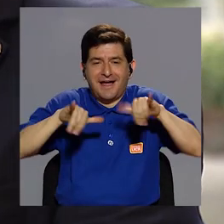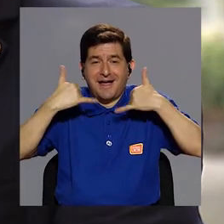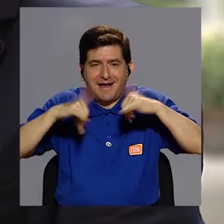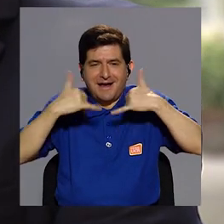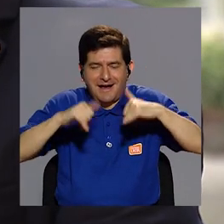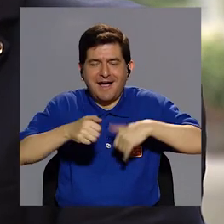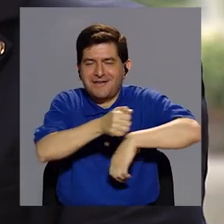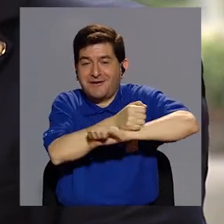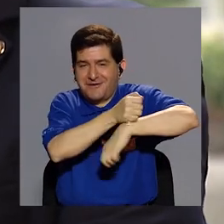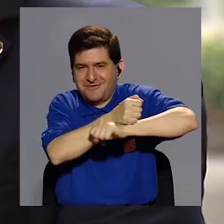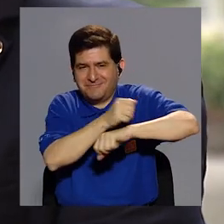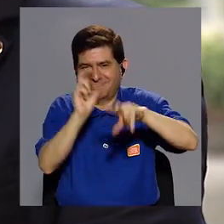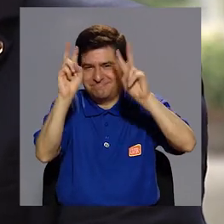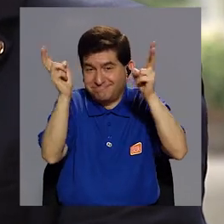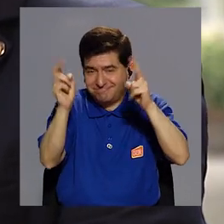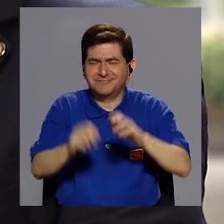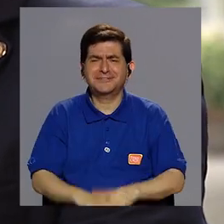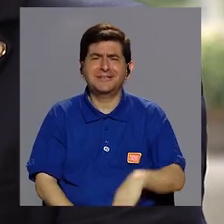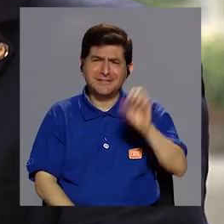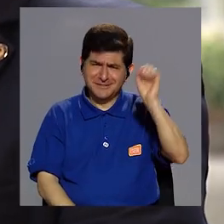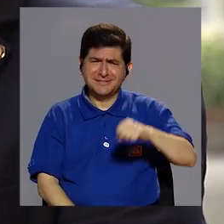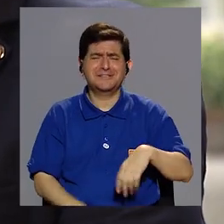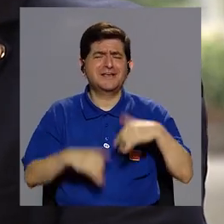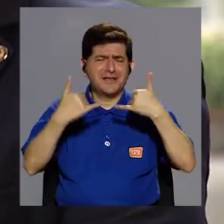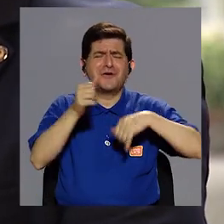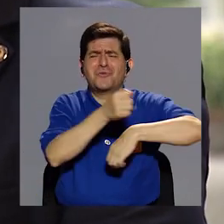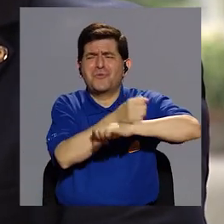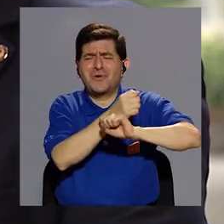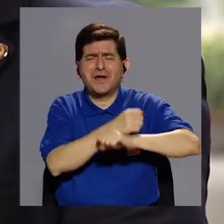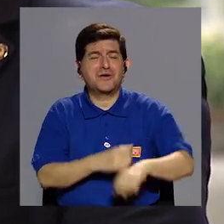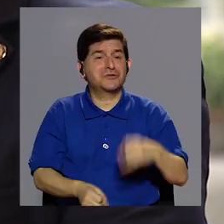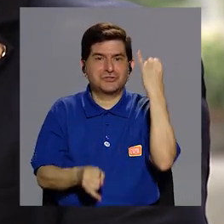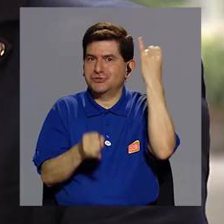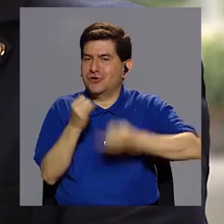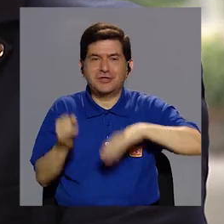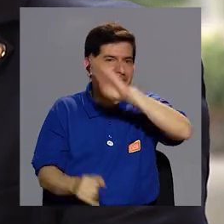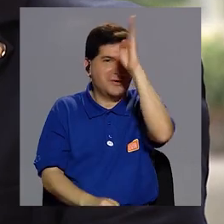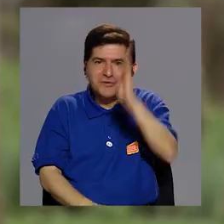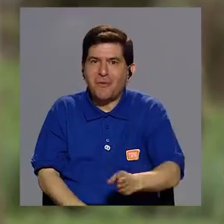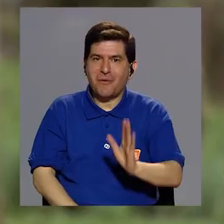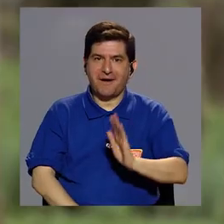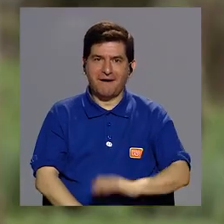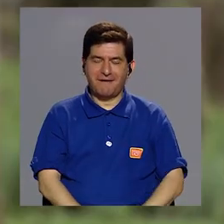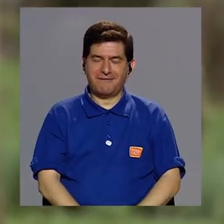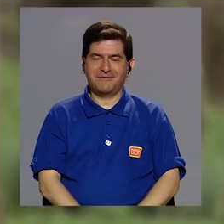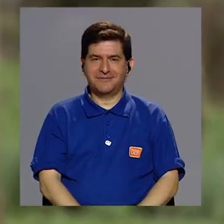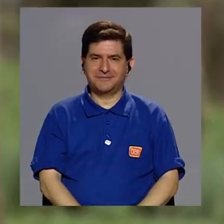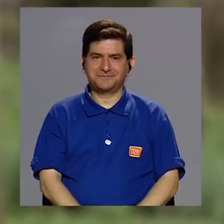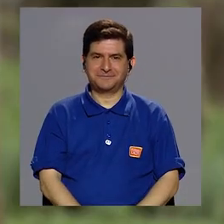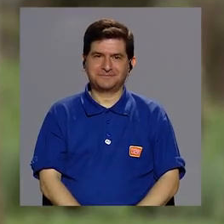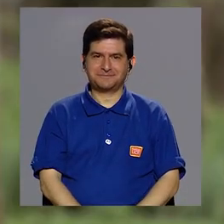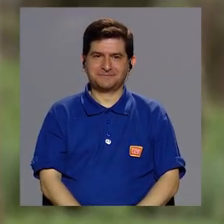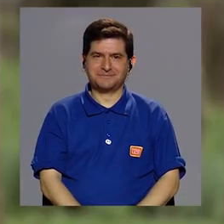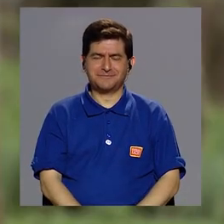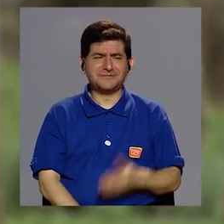la calle a jugar, a mejenguear, como dicen ustedes. Totalmente, eran esas mejengas incansables. Sí. Entonces,